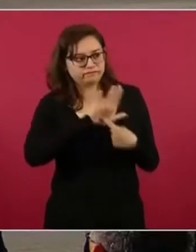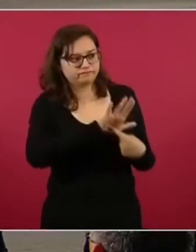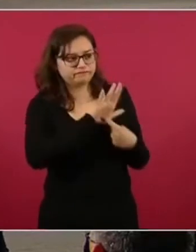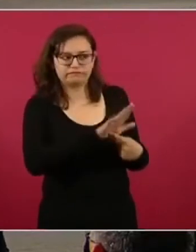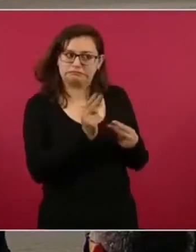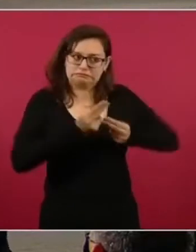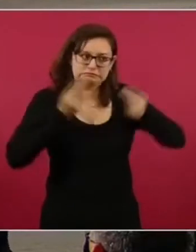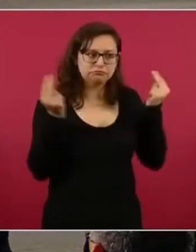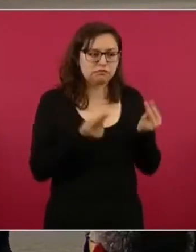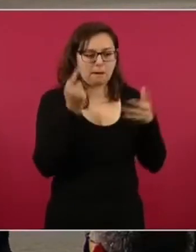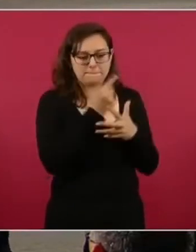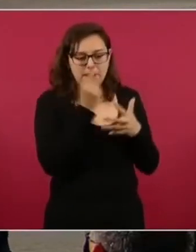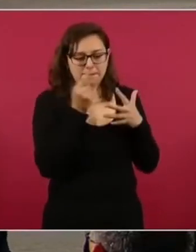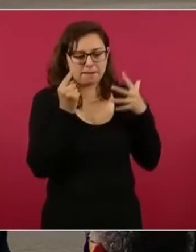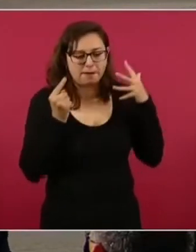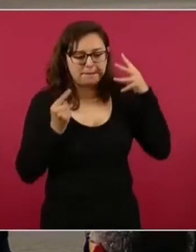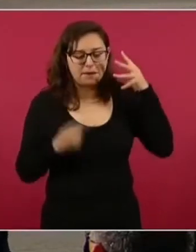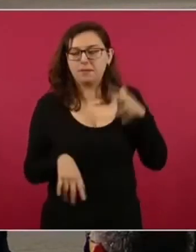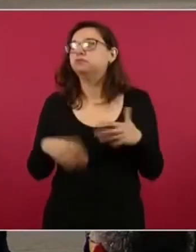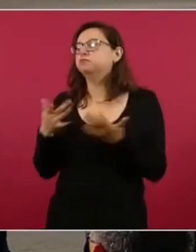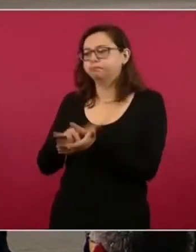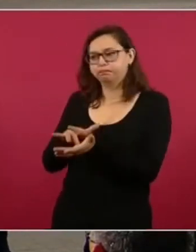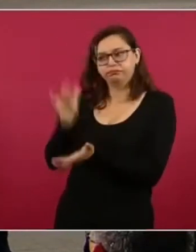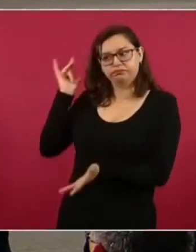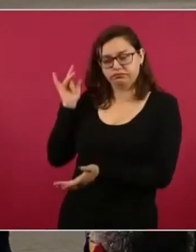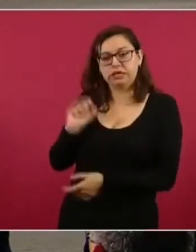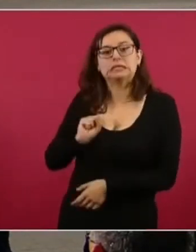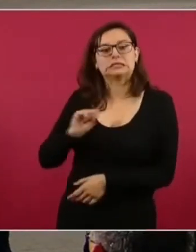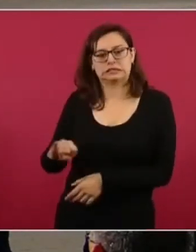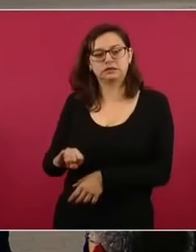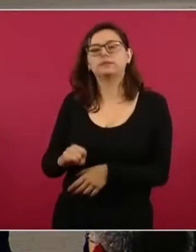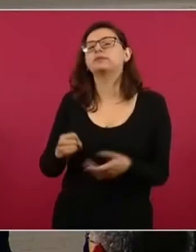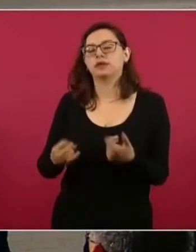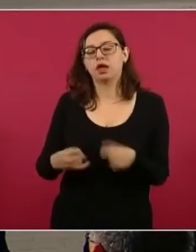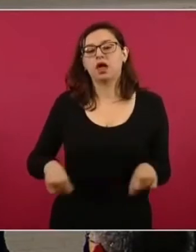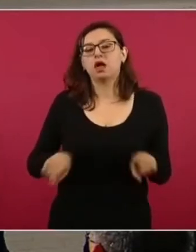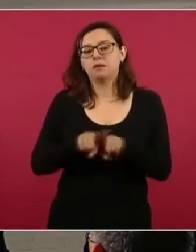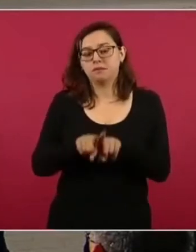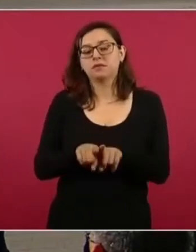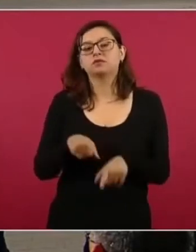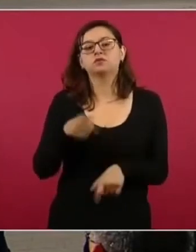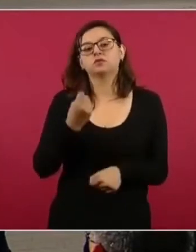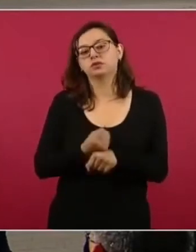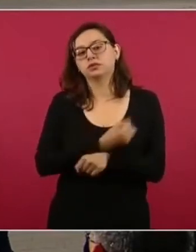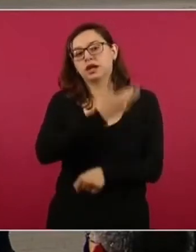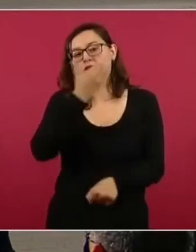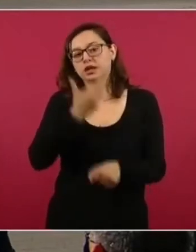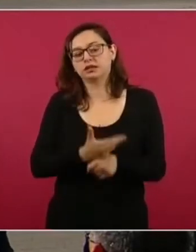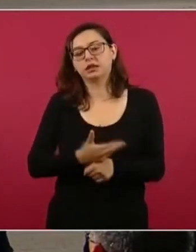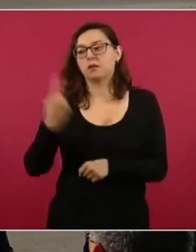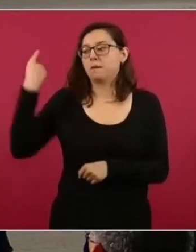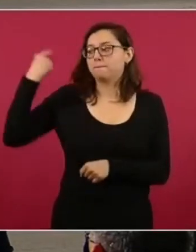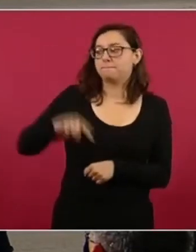más urgentes. Asimismo, tomamos la determinación por el respaldo e instrucción del general secretario de que